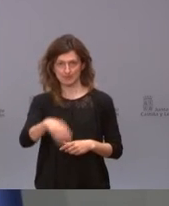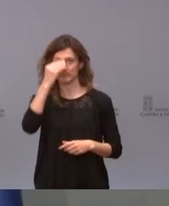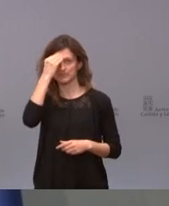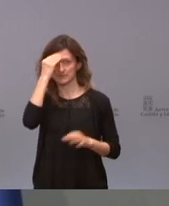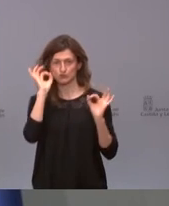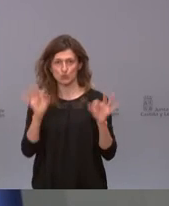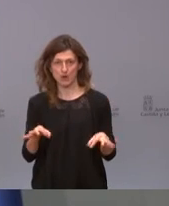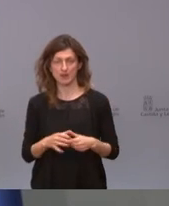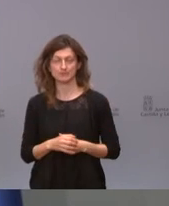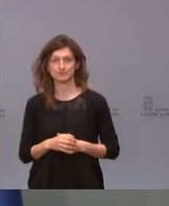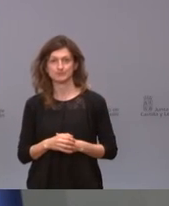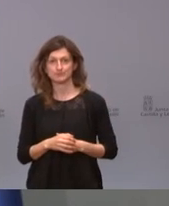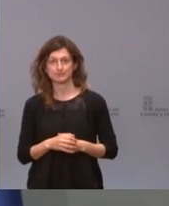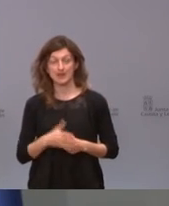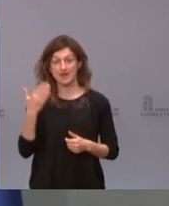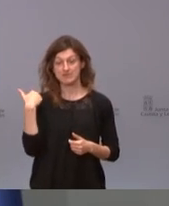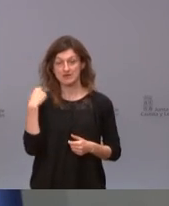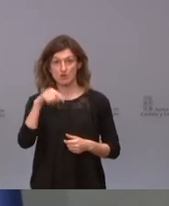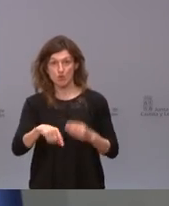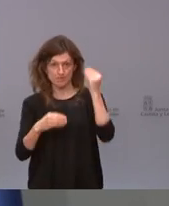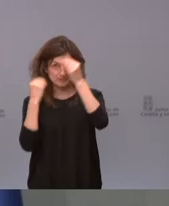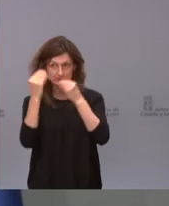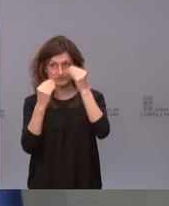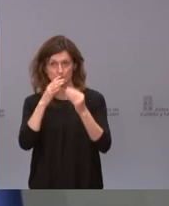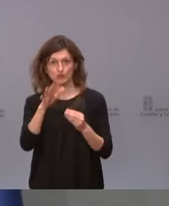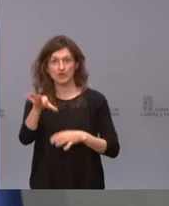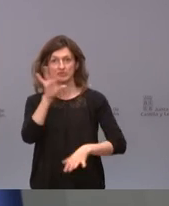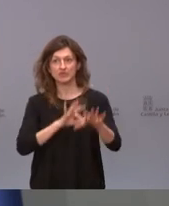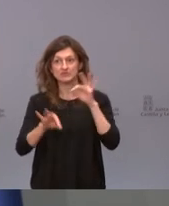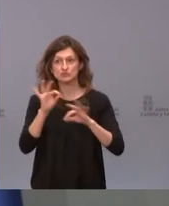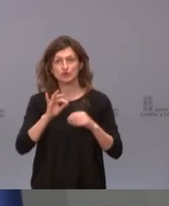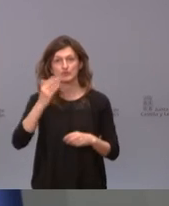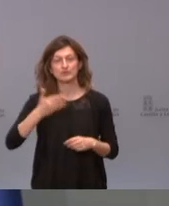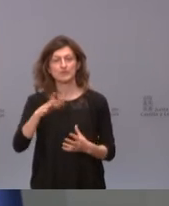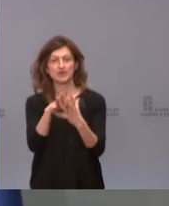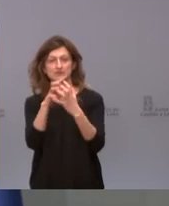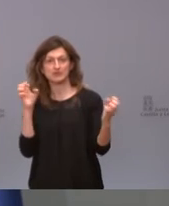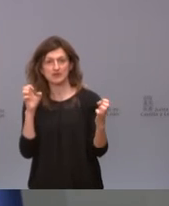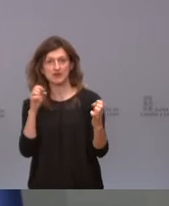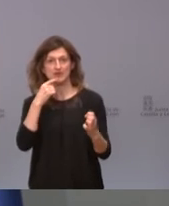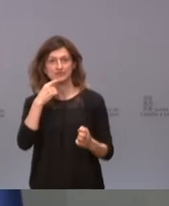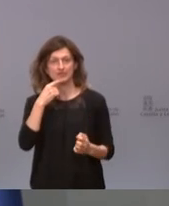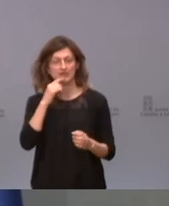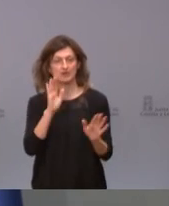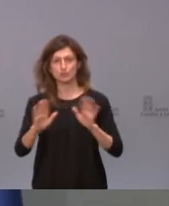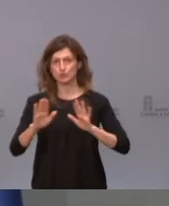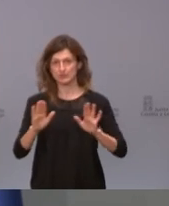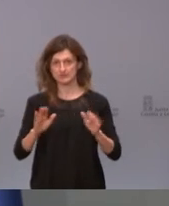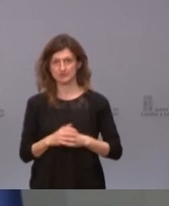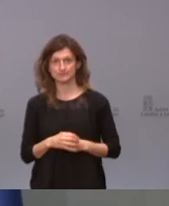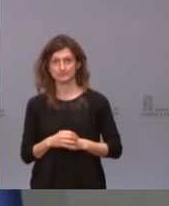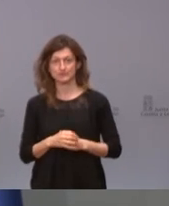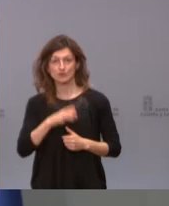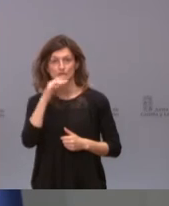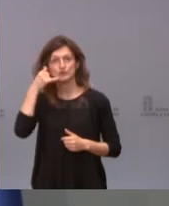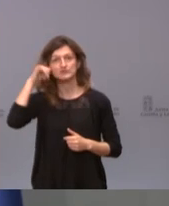y como lo pensábamos ayer y lo pensamos hoy tomamos la decisión que entendíamos que era más prudente aún a